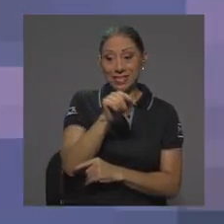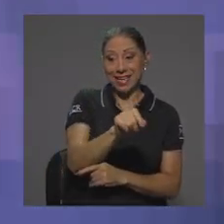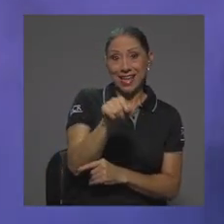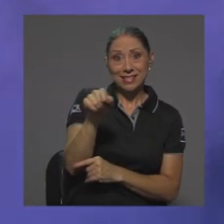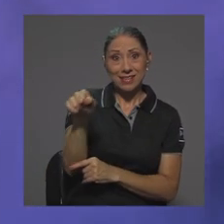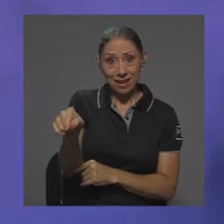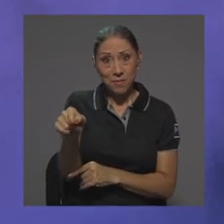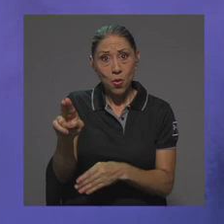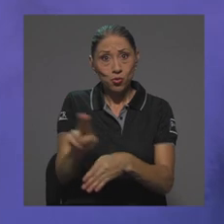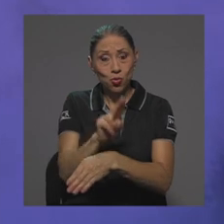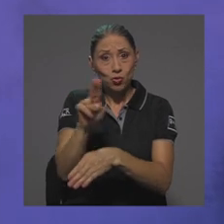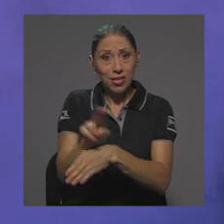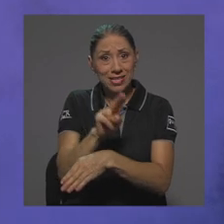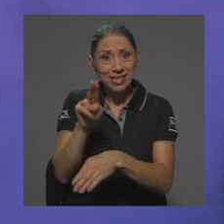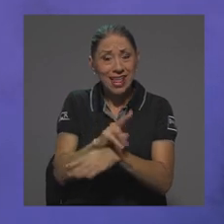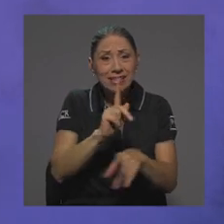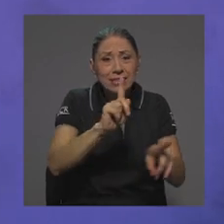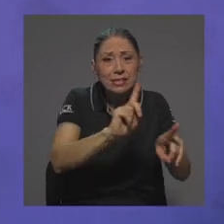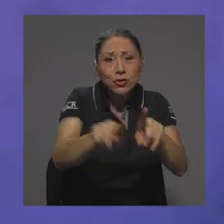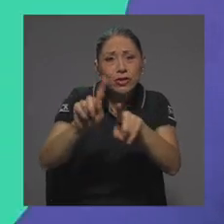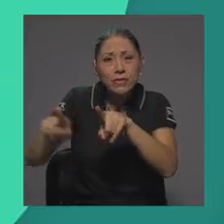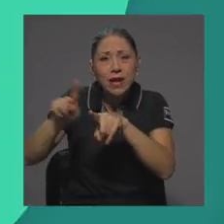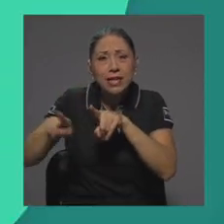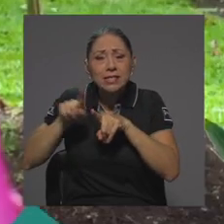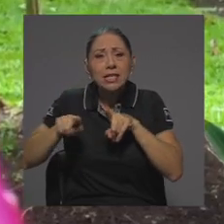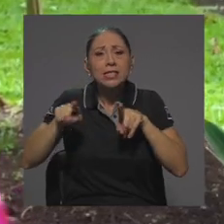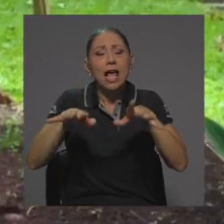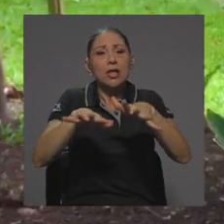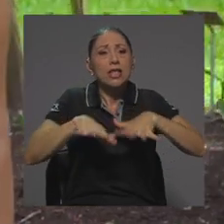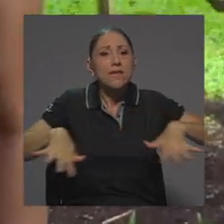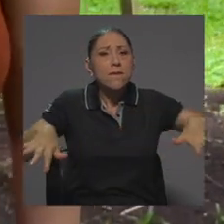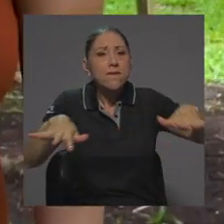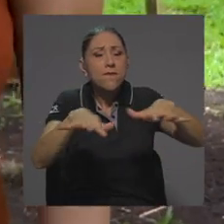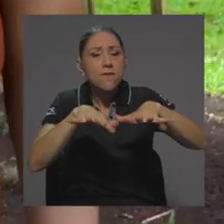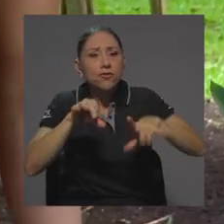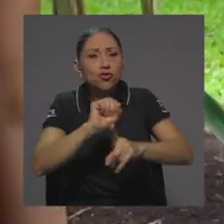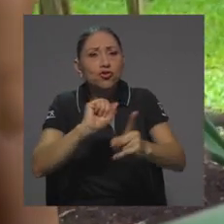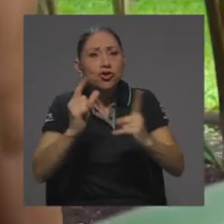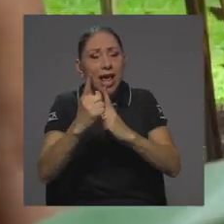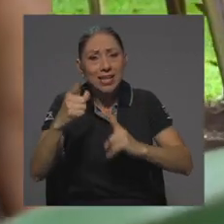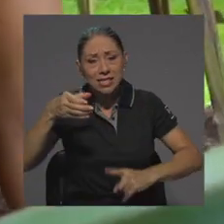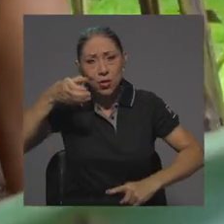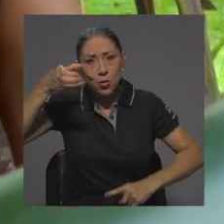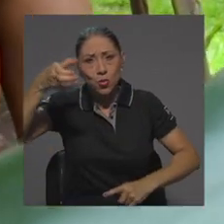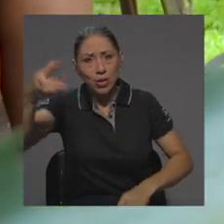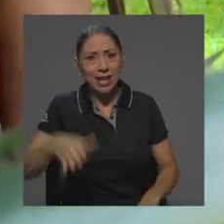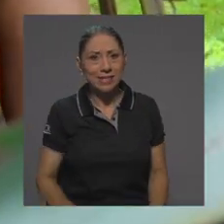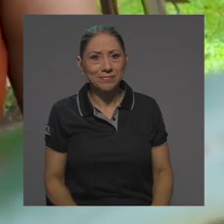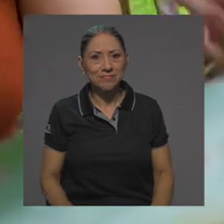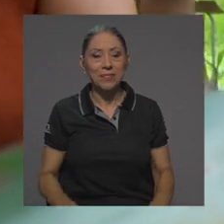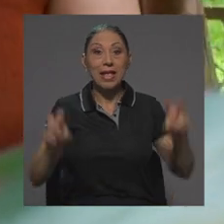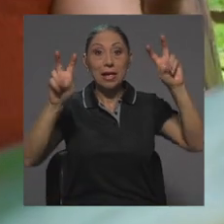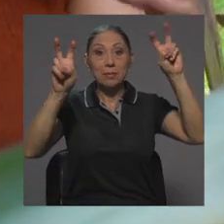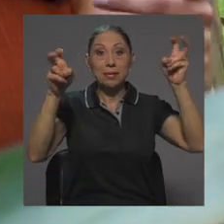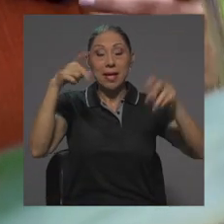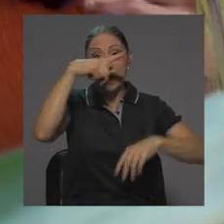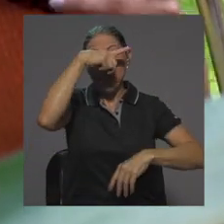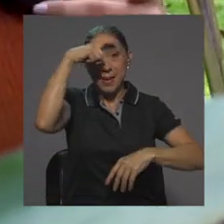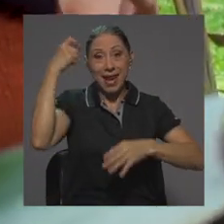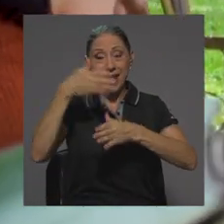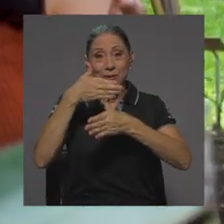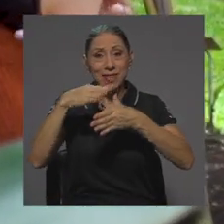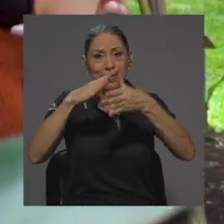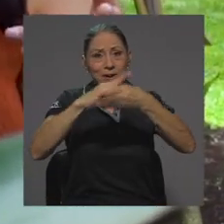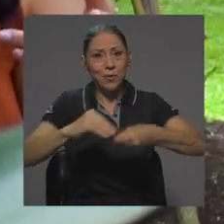herramientas son utilizadas en los diversos contextos sociales y culturales. En este caso, Verano Entre Cuentos,